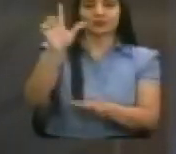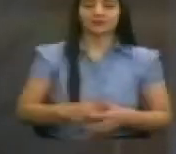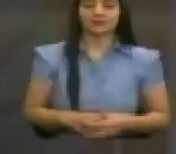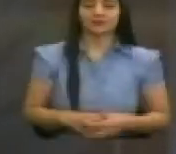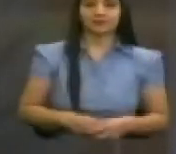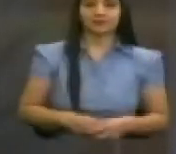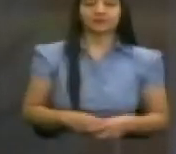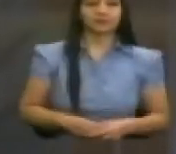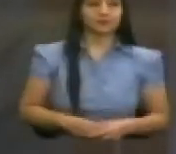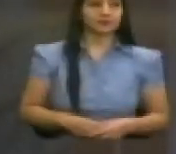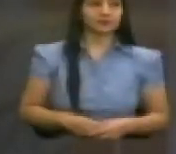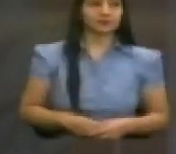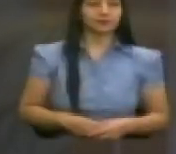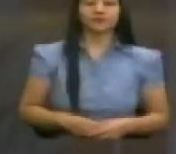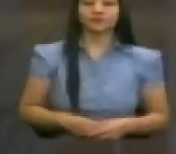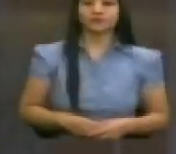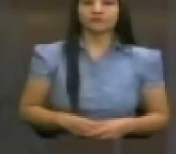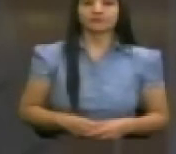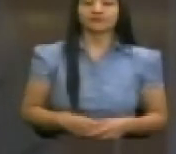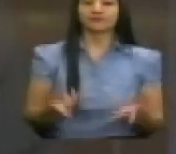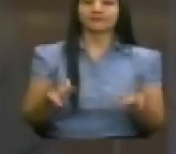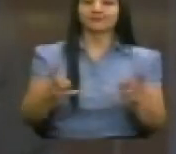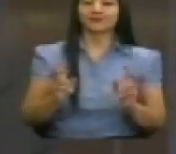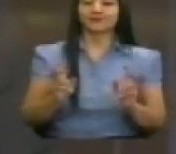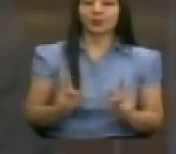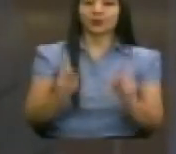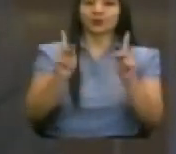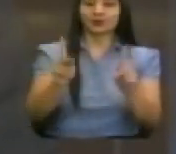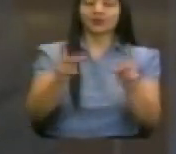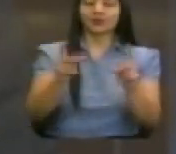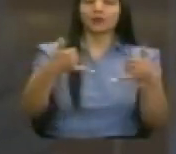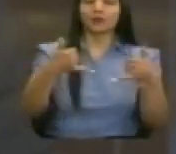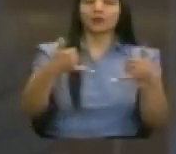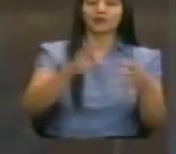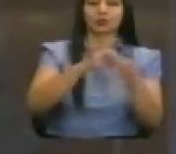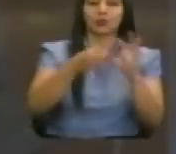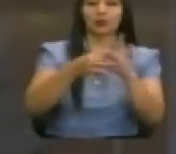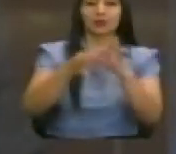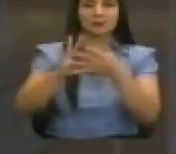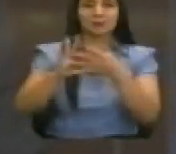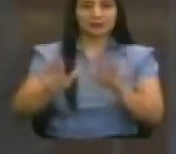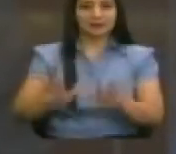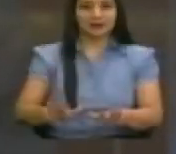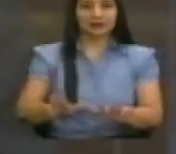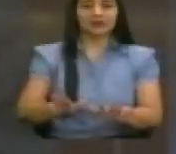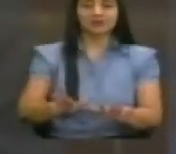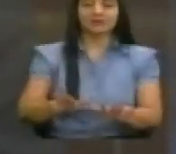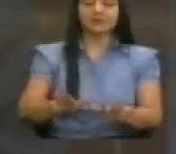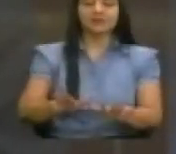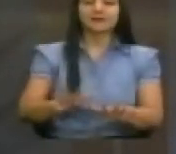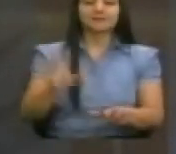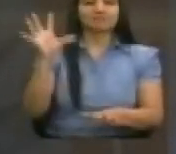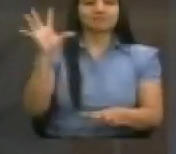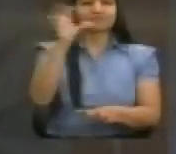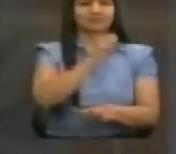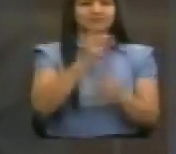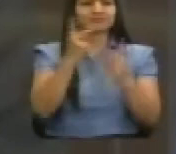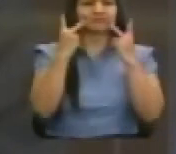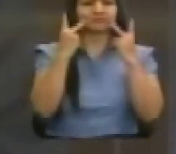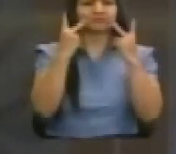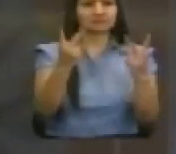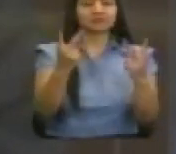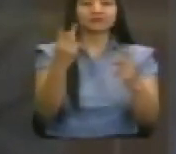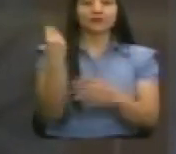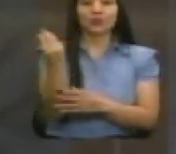Tuvimos en esta oportunidad de los Juegos Olímpicos y Paralímpicos de descubrir talentos